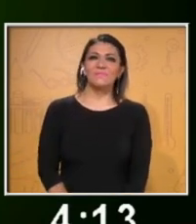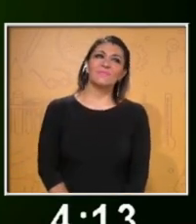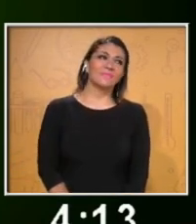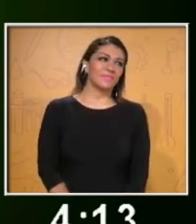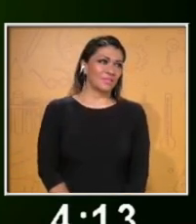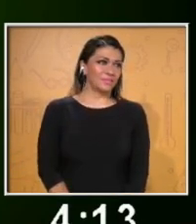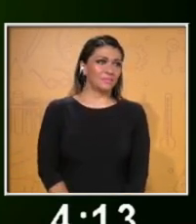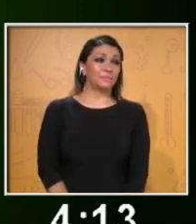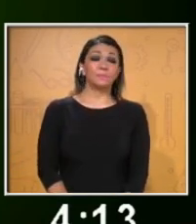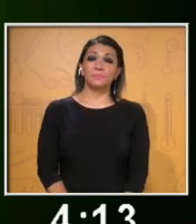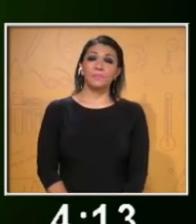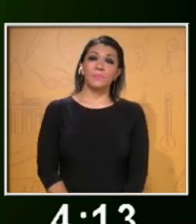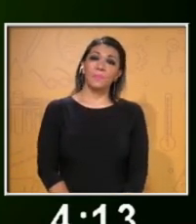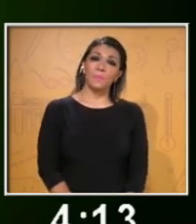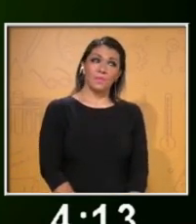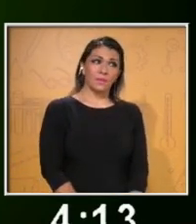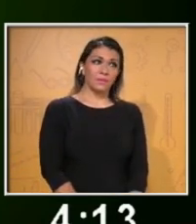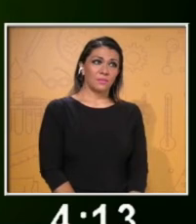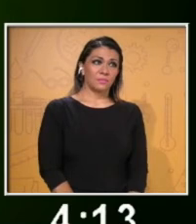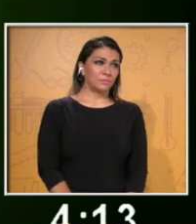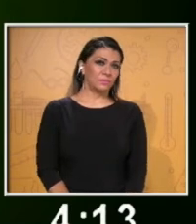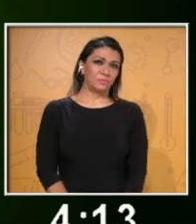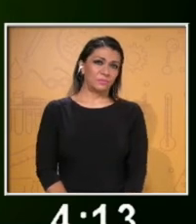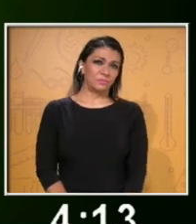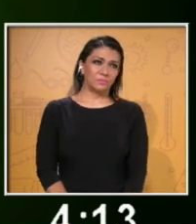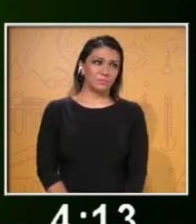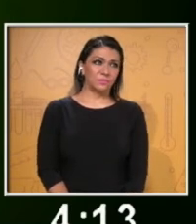Proceso para presentar una exposición.